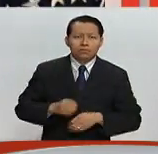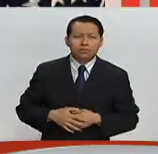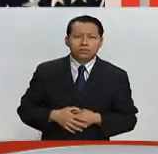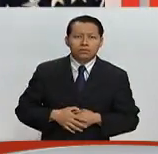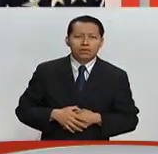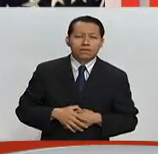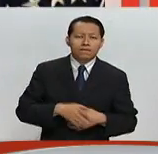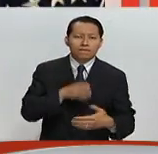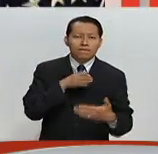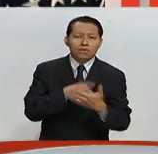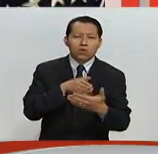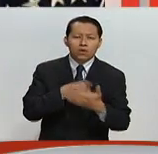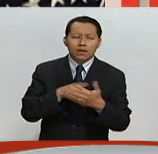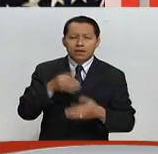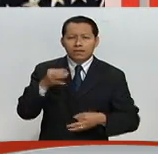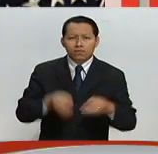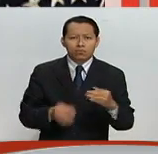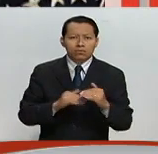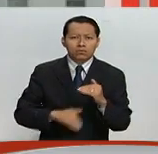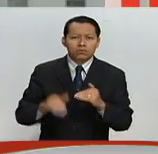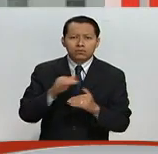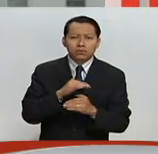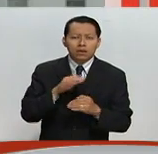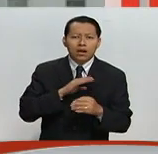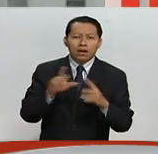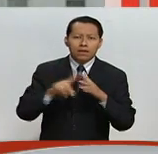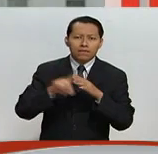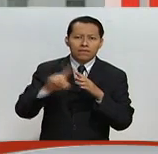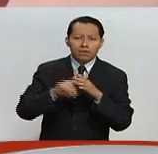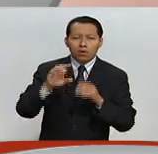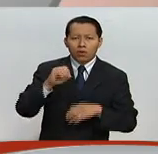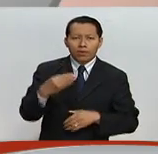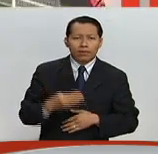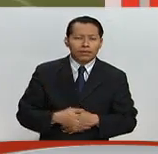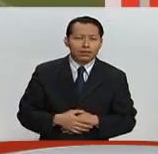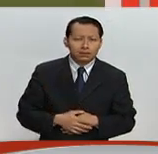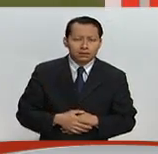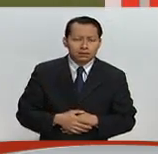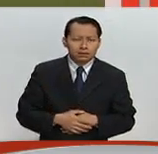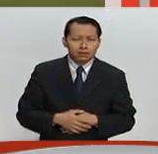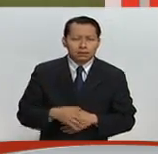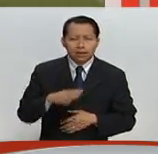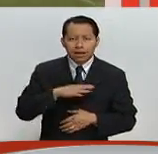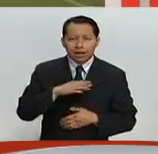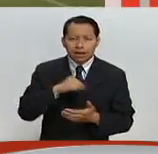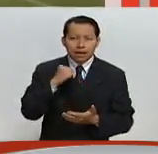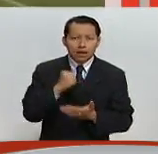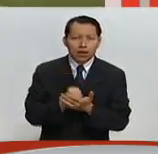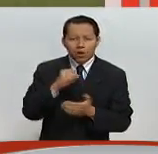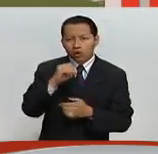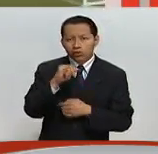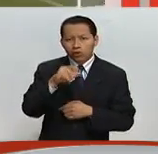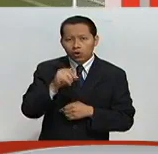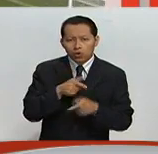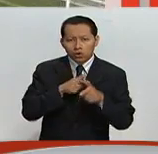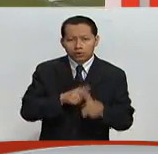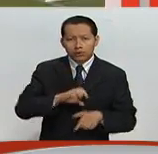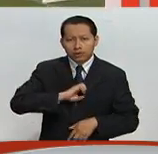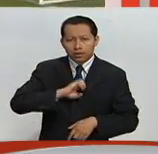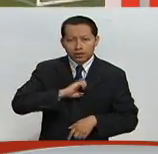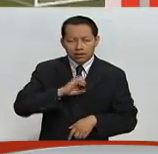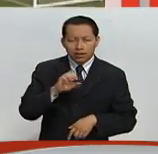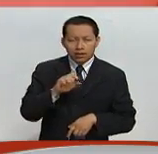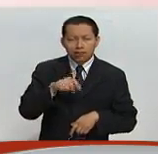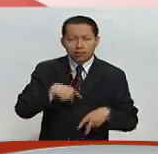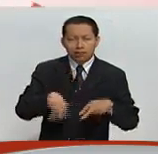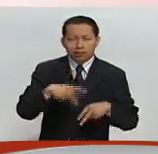Bloquea el Tribunal Supremo el plan migratorio de Barack Obama. Ratifican a Osorio como director técnico del